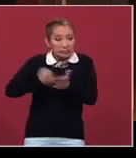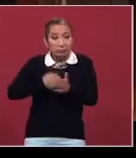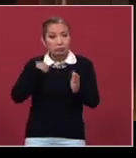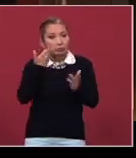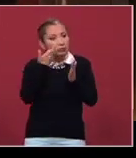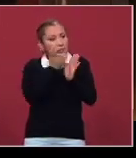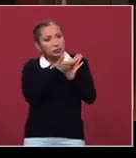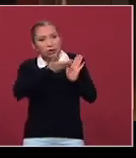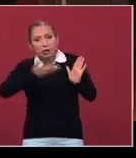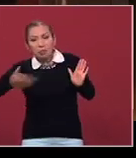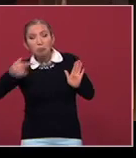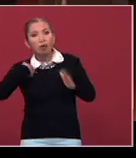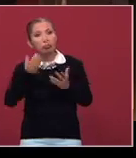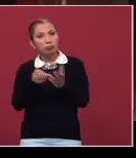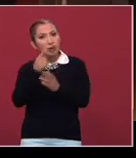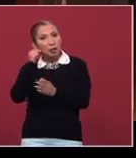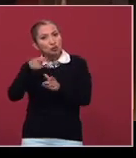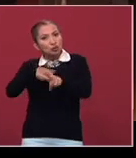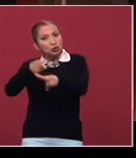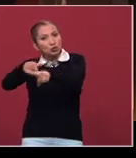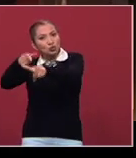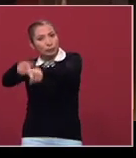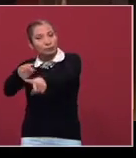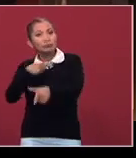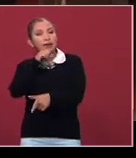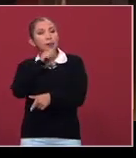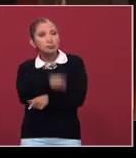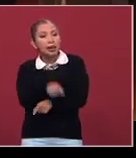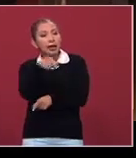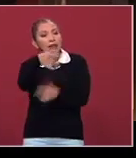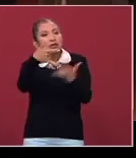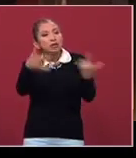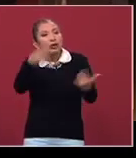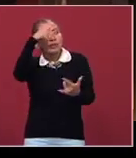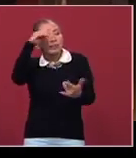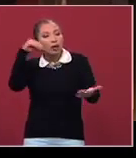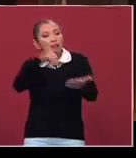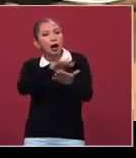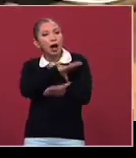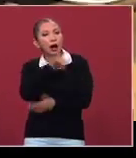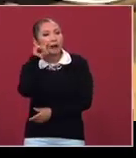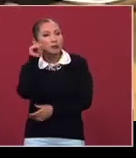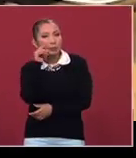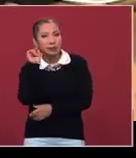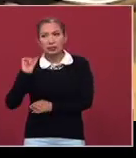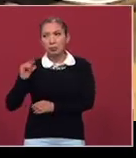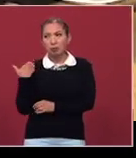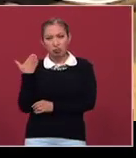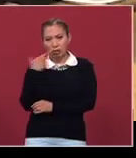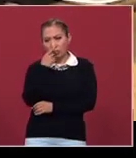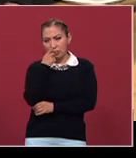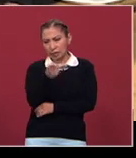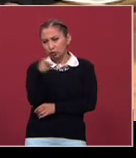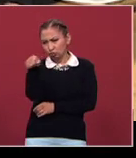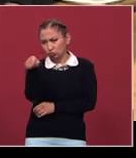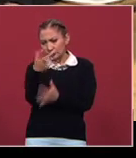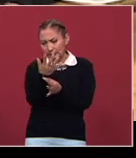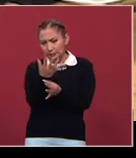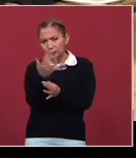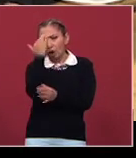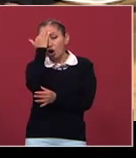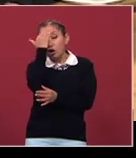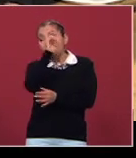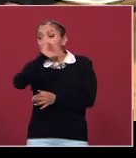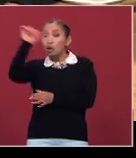es lo que le da no solamente actualidad, sino que la trascendencia en la historia nacional. Acabas de nombrar esta cuestión sobre, que lo